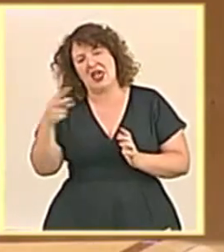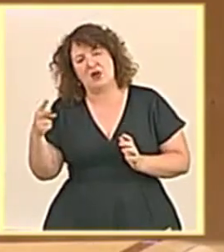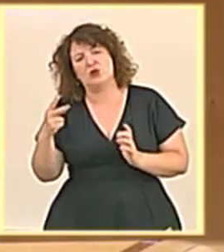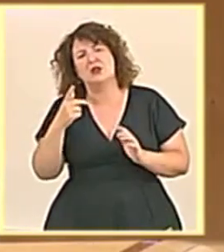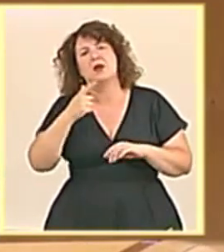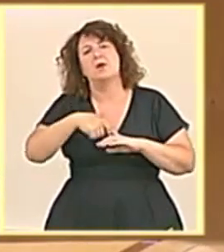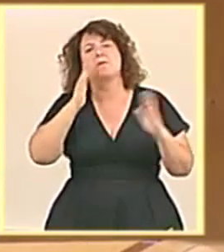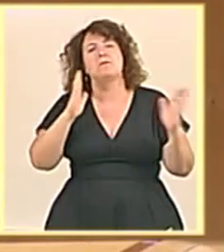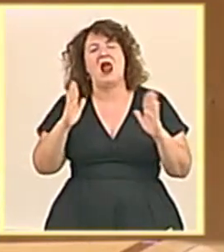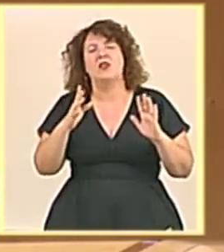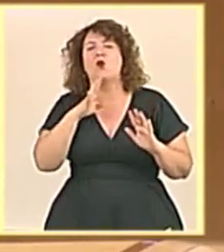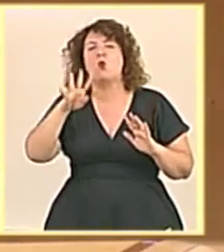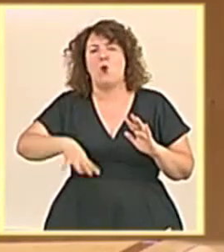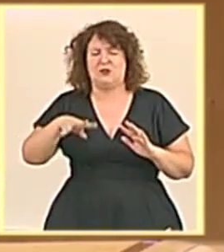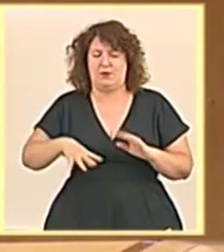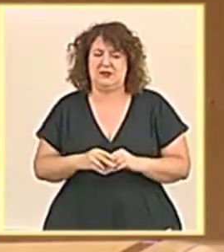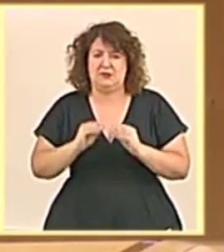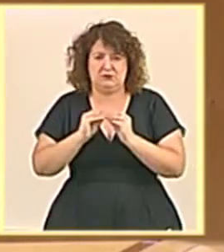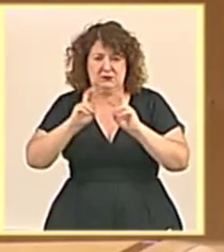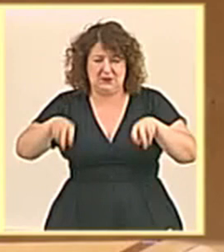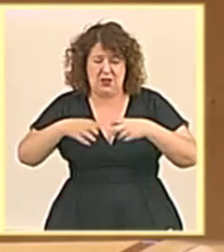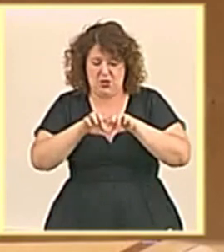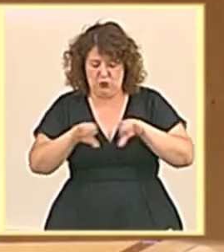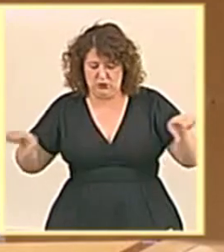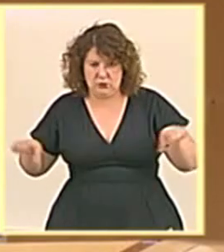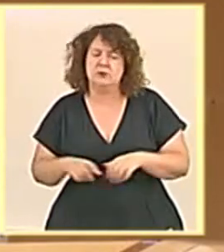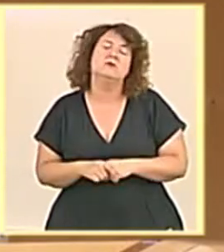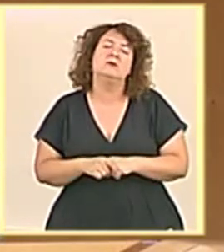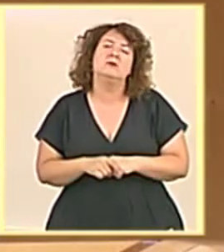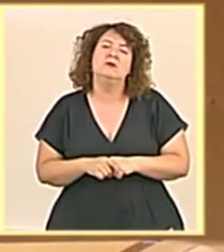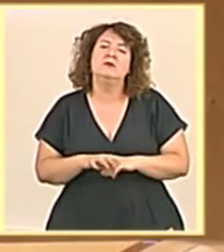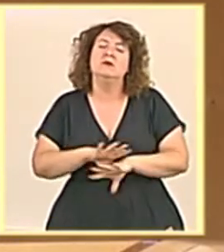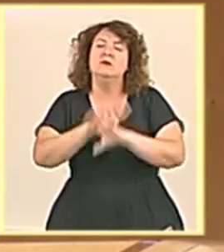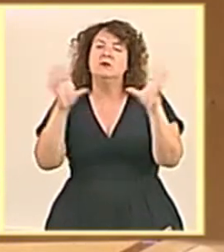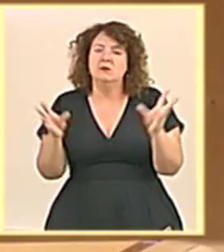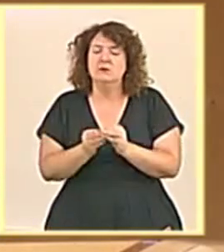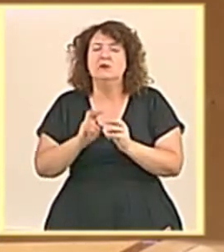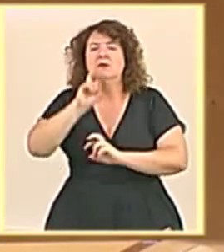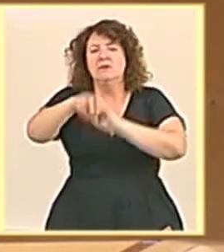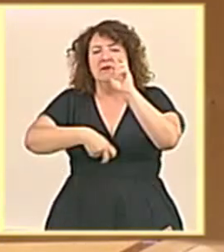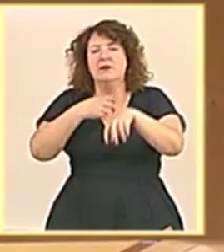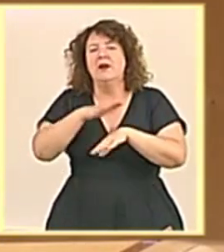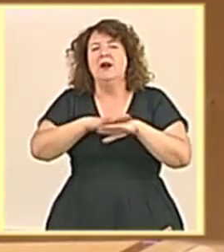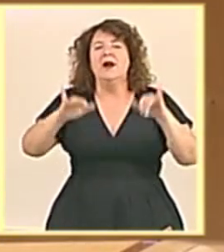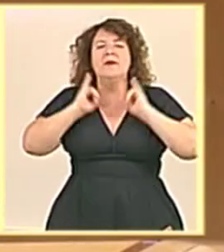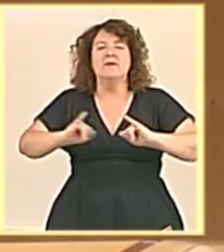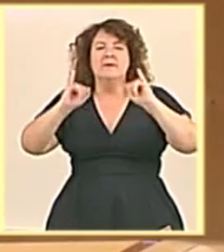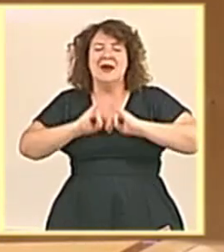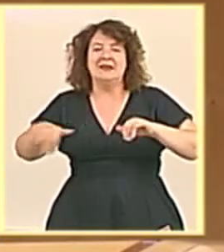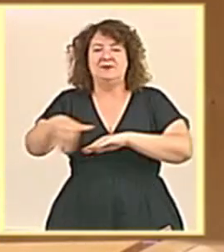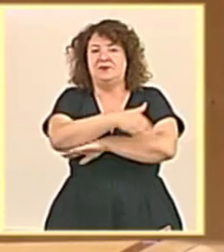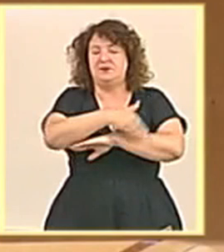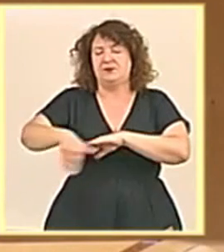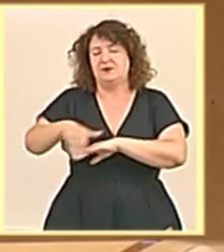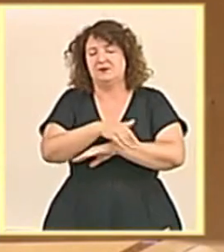ejecución estimado de cuatro meses. Como resumen del proyecto, incorporamos la remodelación del paseo marítimo en el tramo